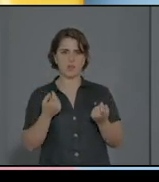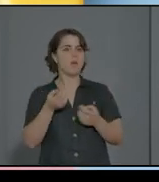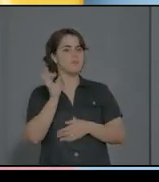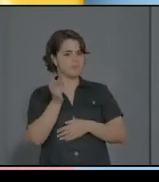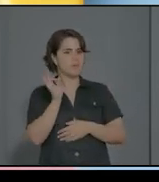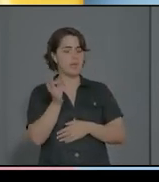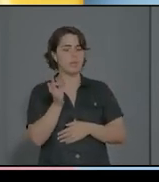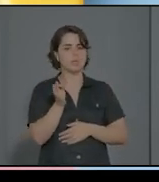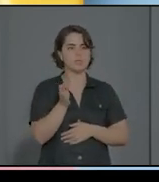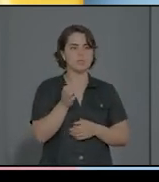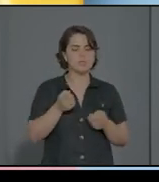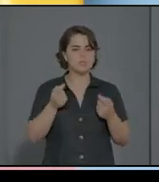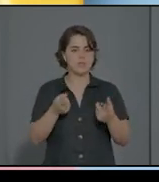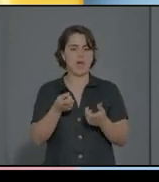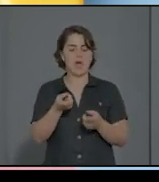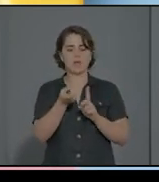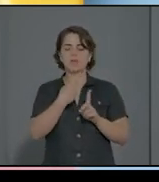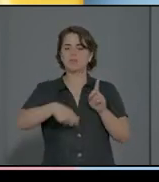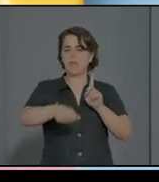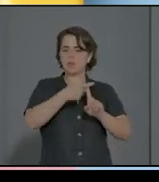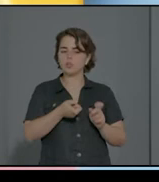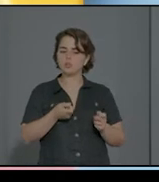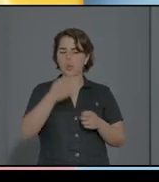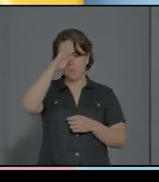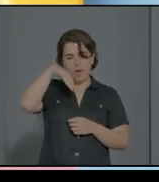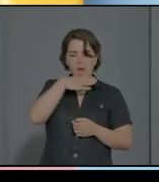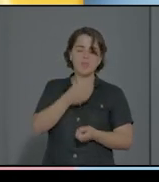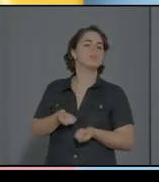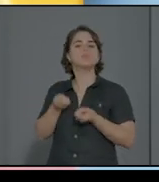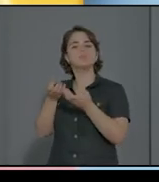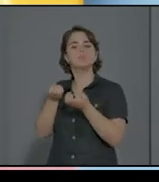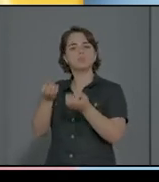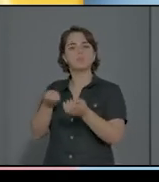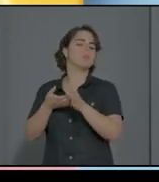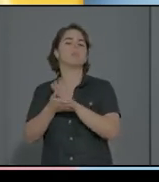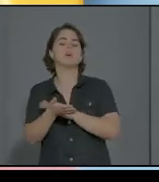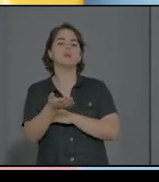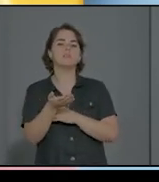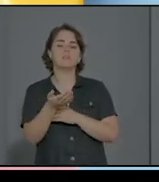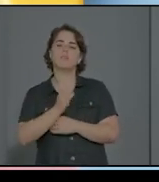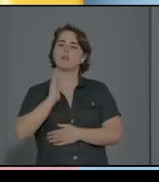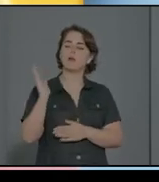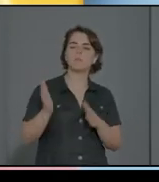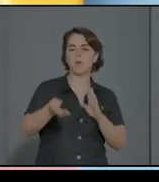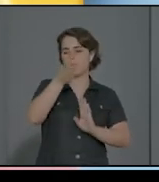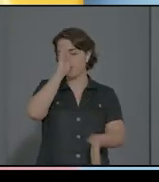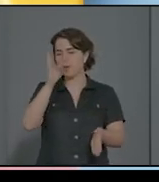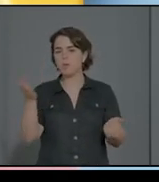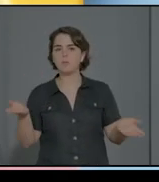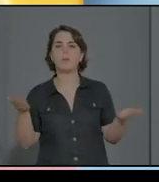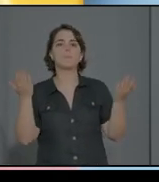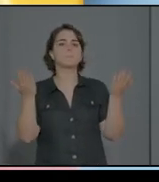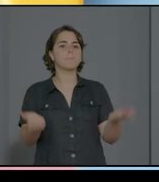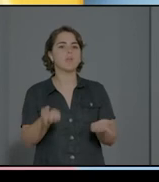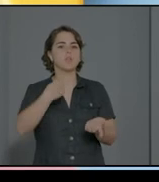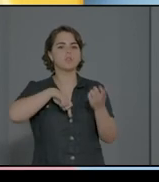al progenitor, es un, digamos, es un chasco, efectivamente, pero luego hay que comunicarle, pues, lo que vamos a hacer. Por lo